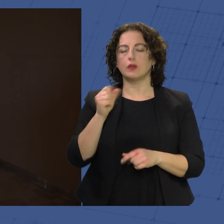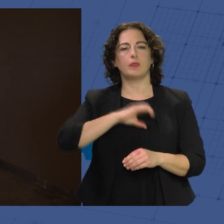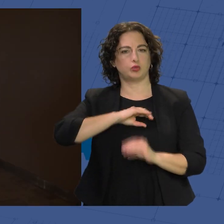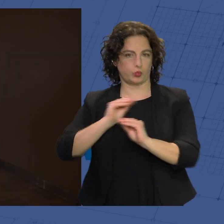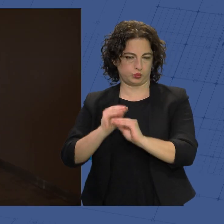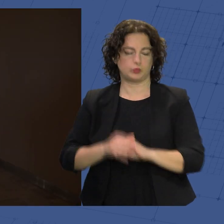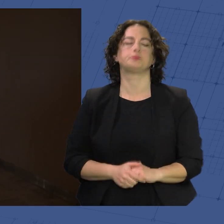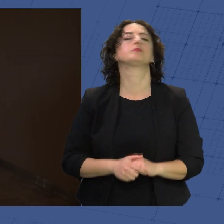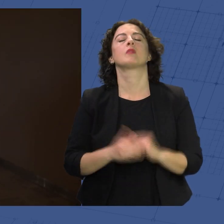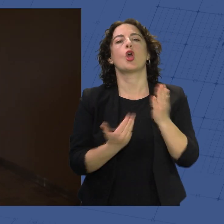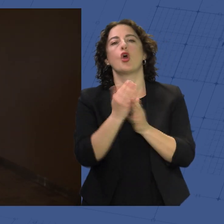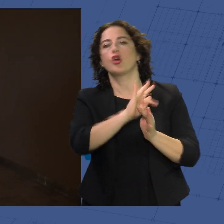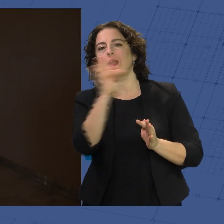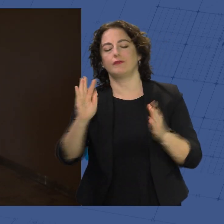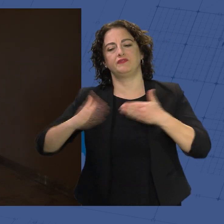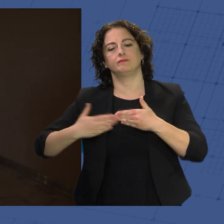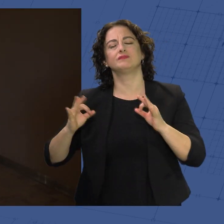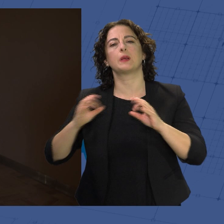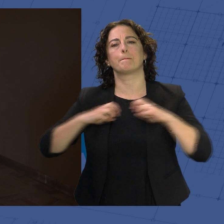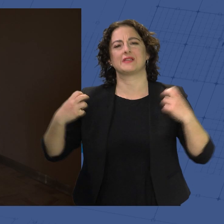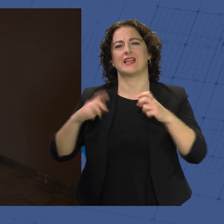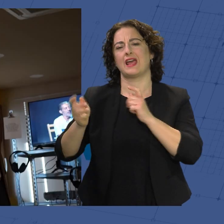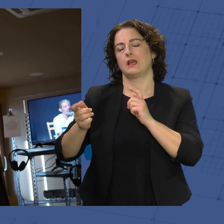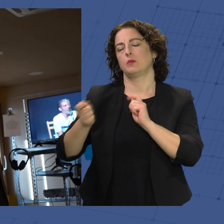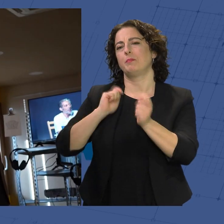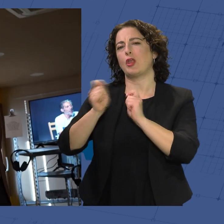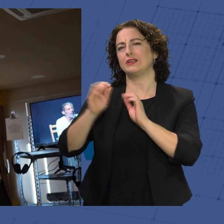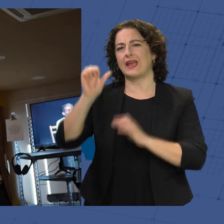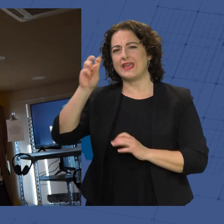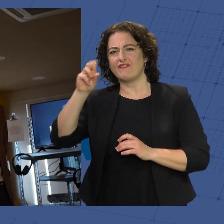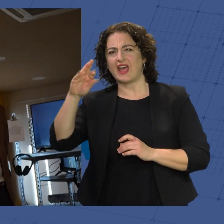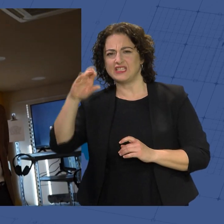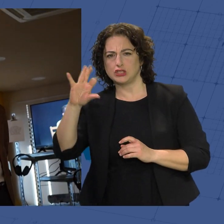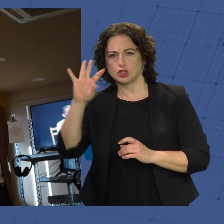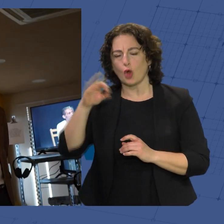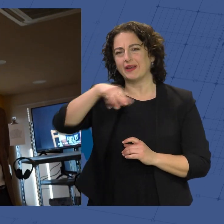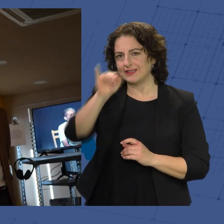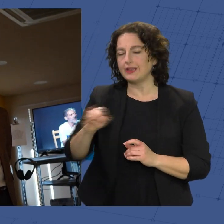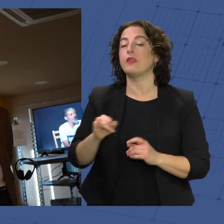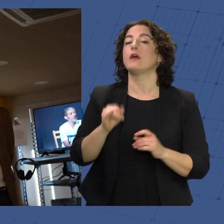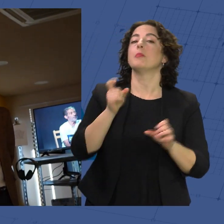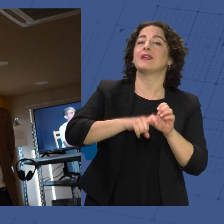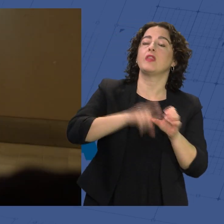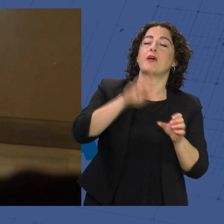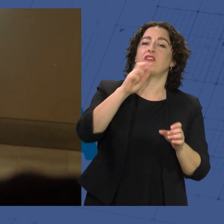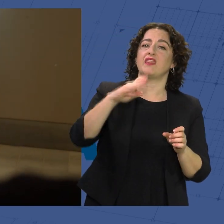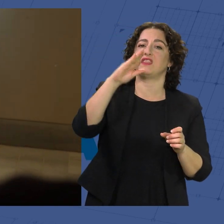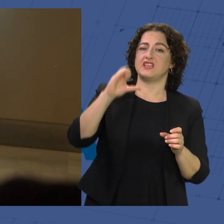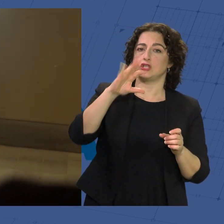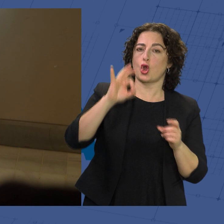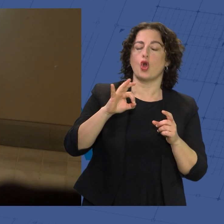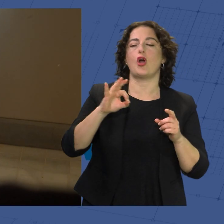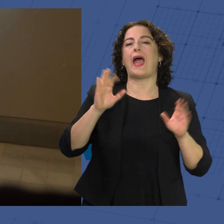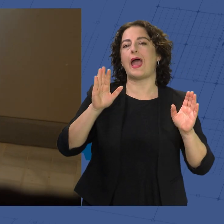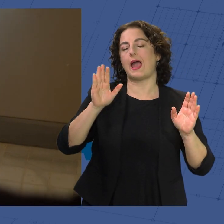La jornada finalizó con una mesa redonda moderada por el periodista Evaristo Martínez en el que participaron Francisco Aguilar, investigador y docente de la Universidad,